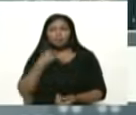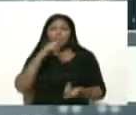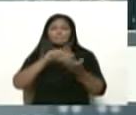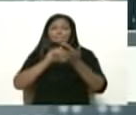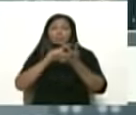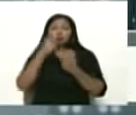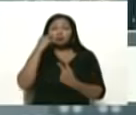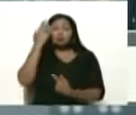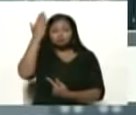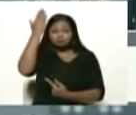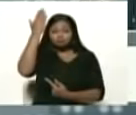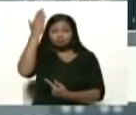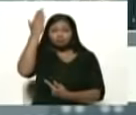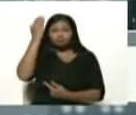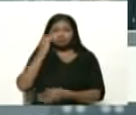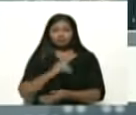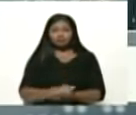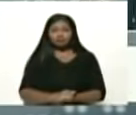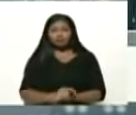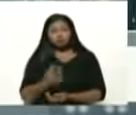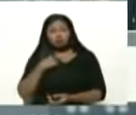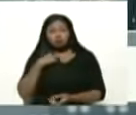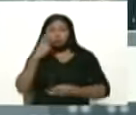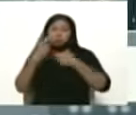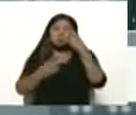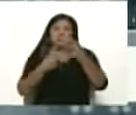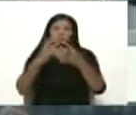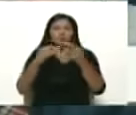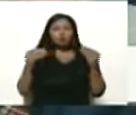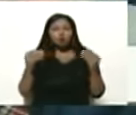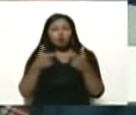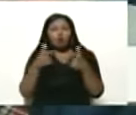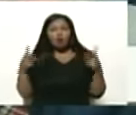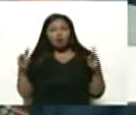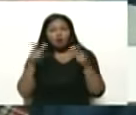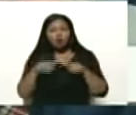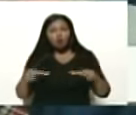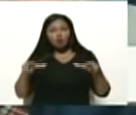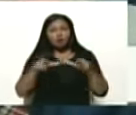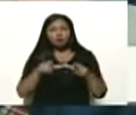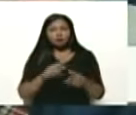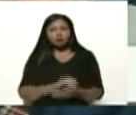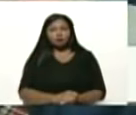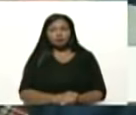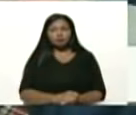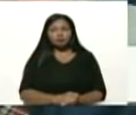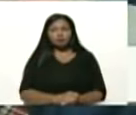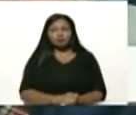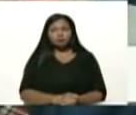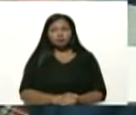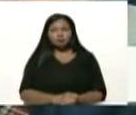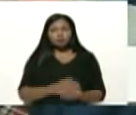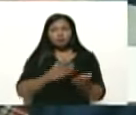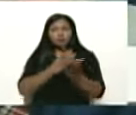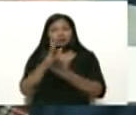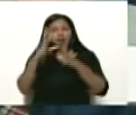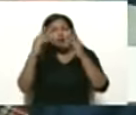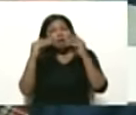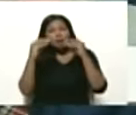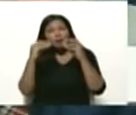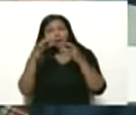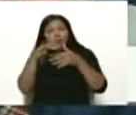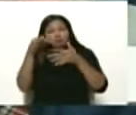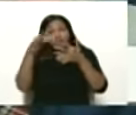y allí nos fuimos y recorrimos un rato largo los sembradíos y Fidel hablándonos hablándonos de